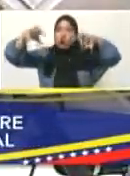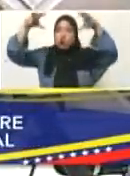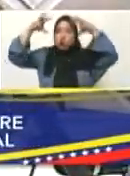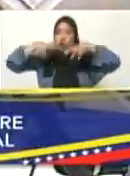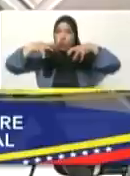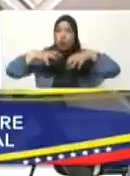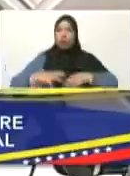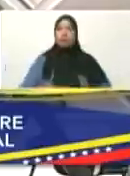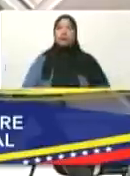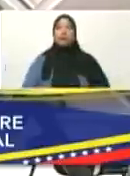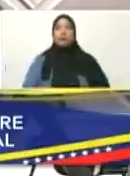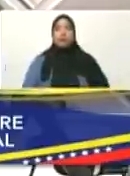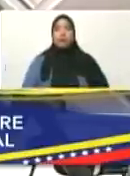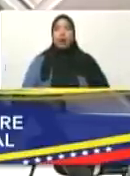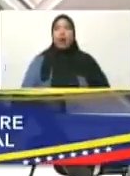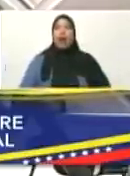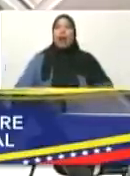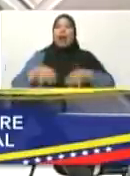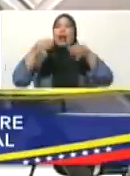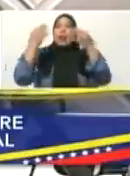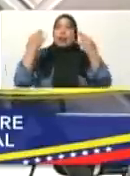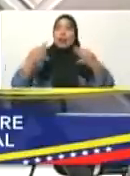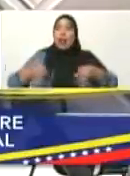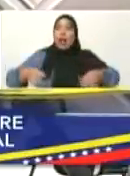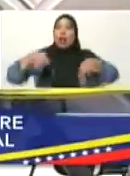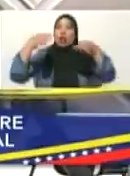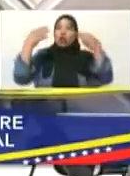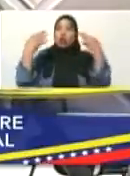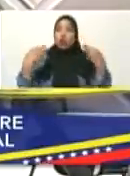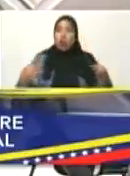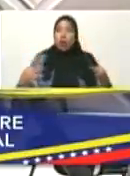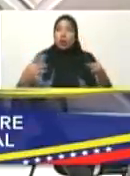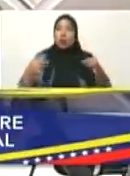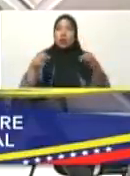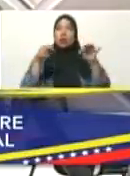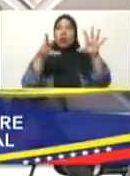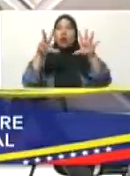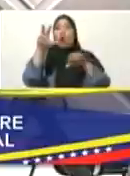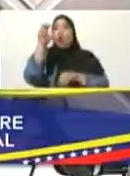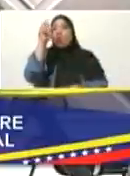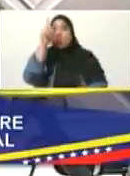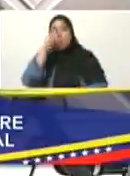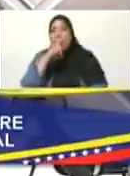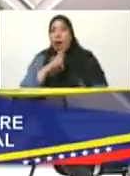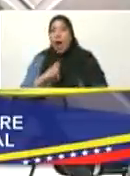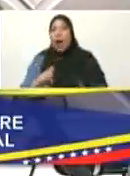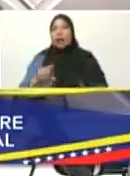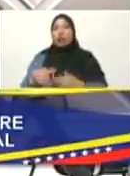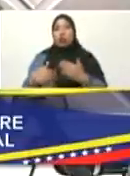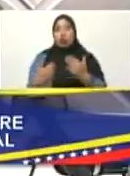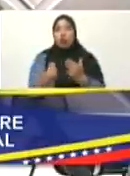naturales que nos han golpeado duro en el año 80, 93, 99,